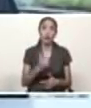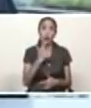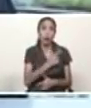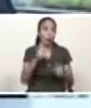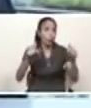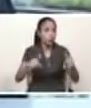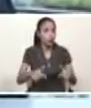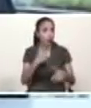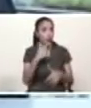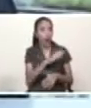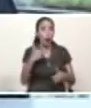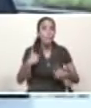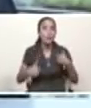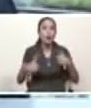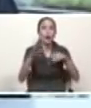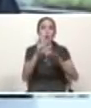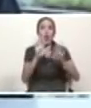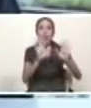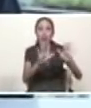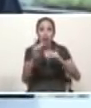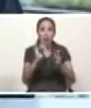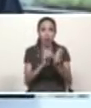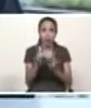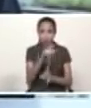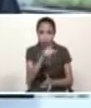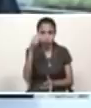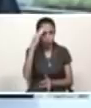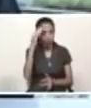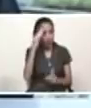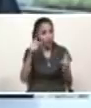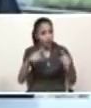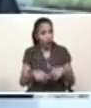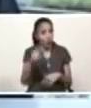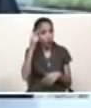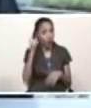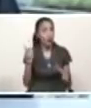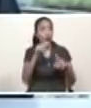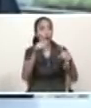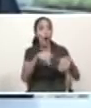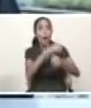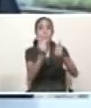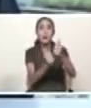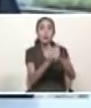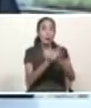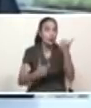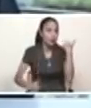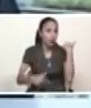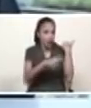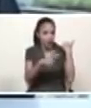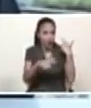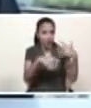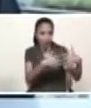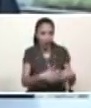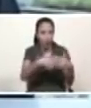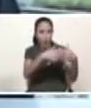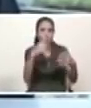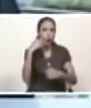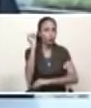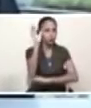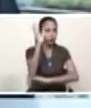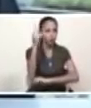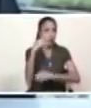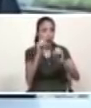miércoles 10 de abril anótenlo maipen hoy hizo un discurso en el consejo de naciones unidas de